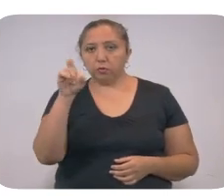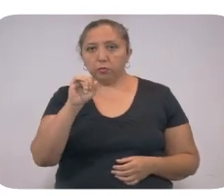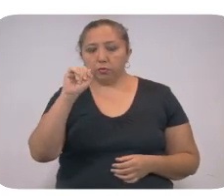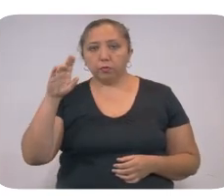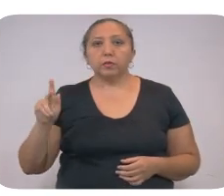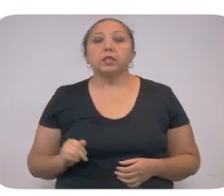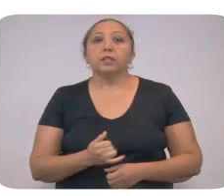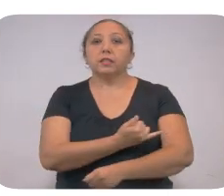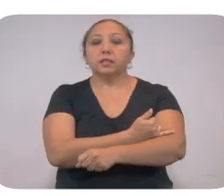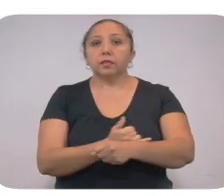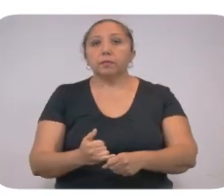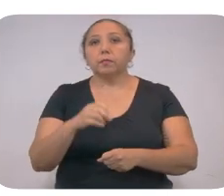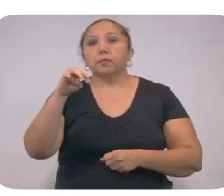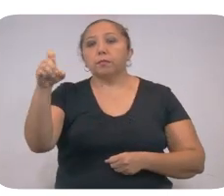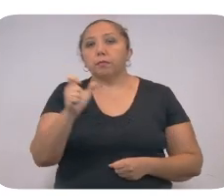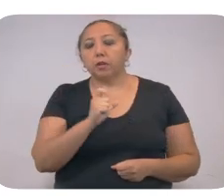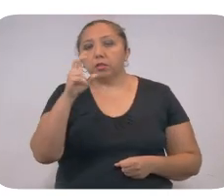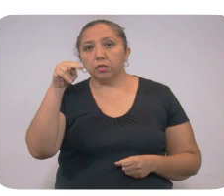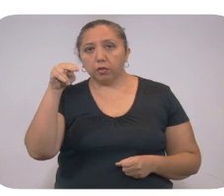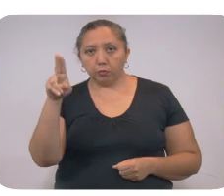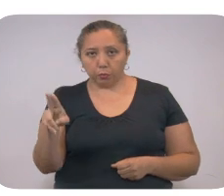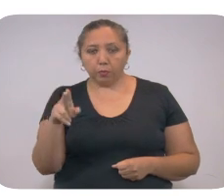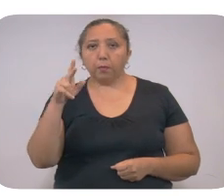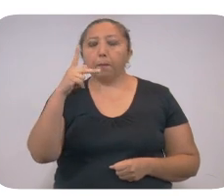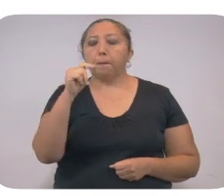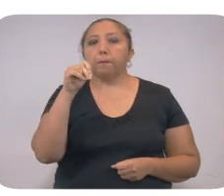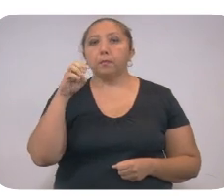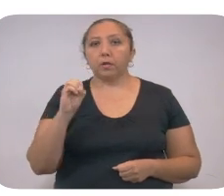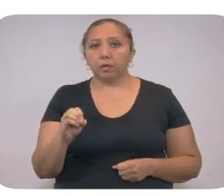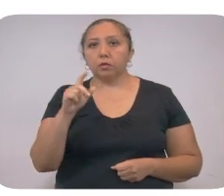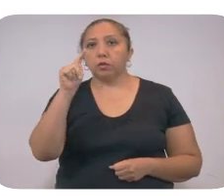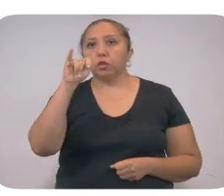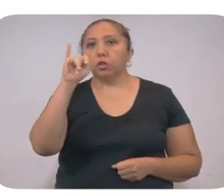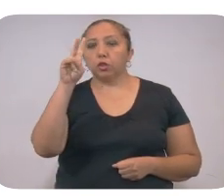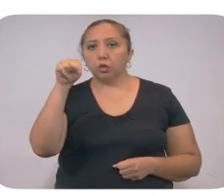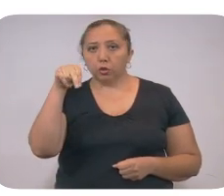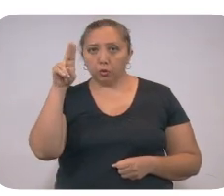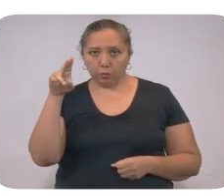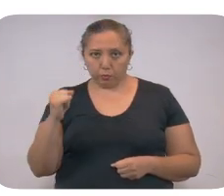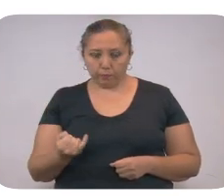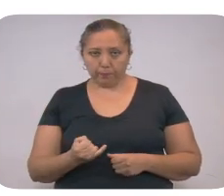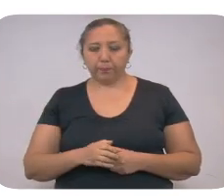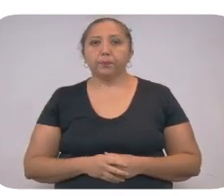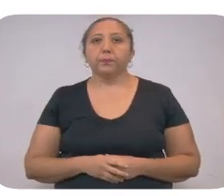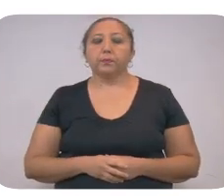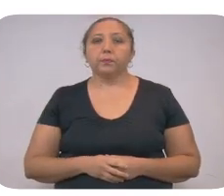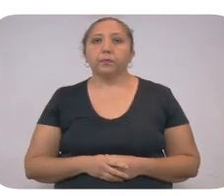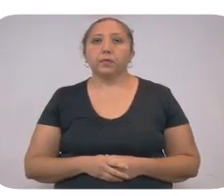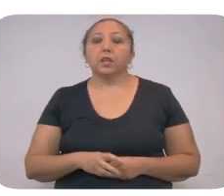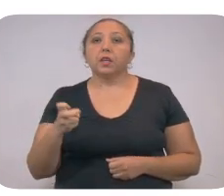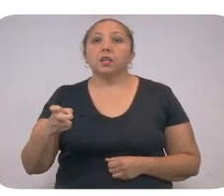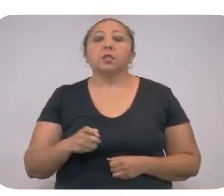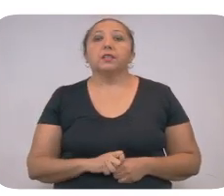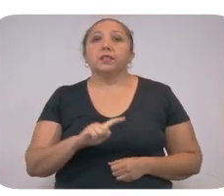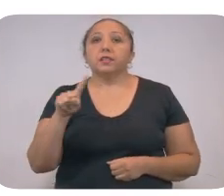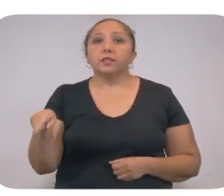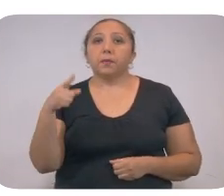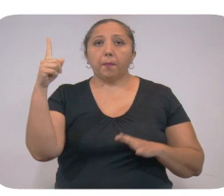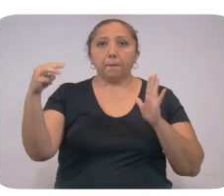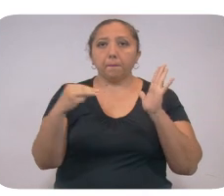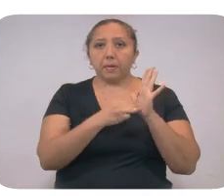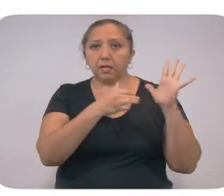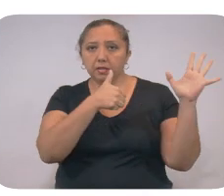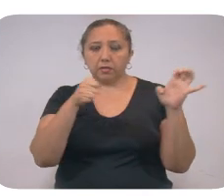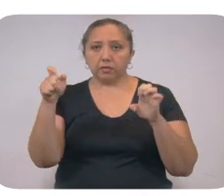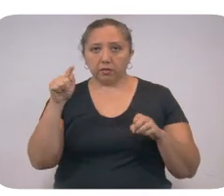Pueblo, Isamal, Mashkanú, Peto, Tetis, Tinum, Tishkoko y Tsukaká. En total, ya son 1